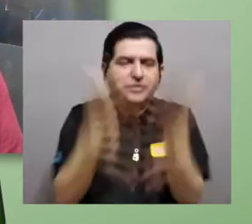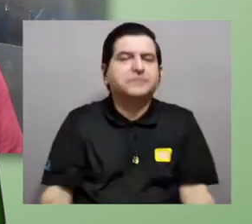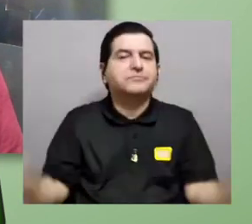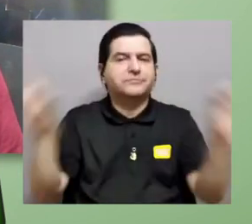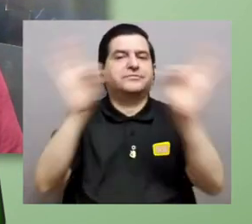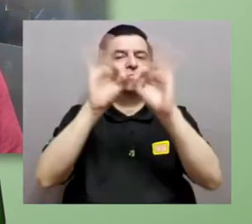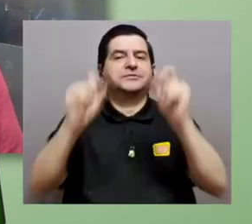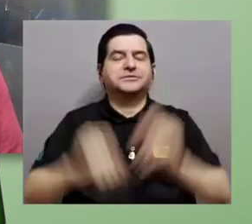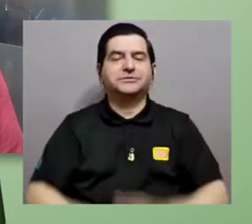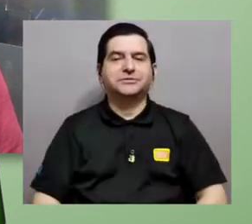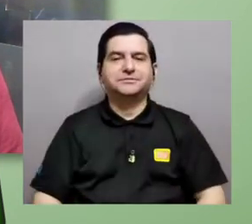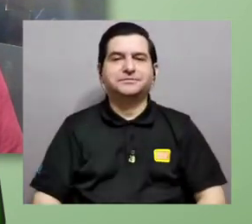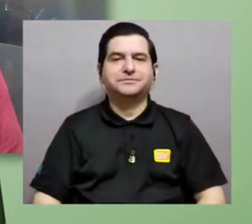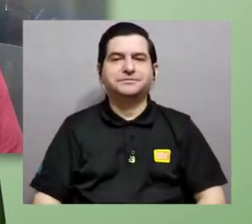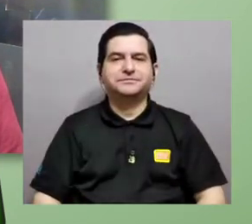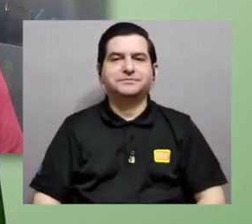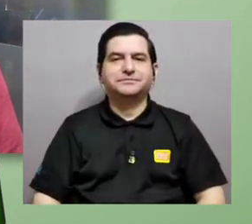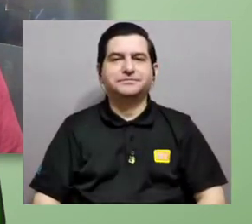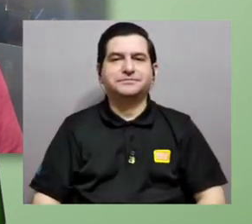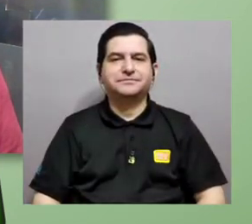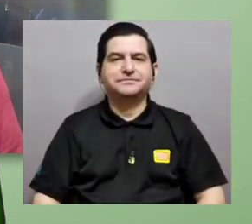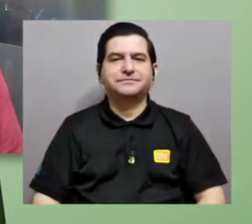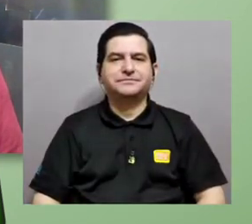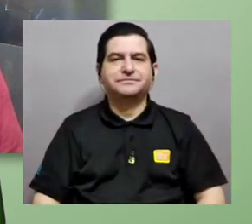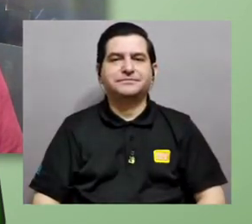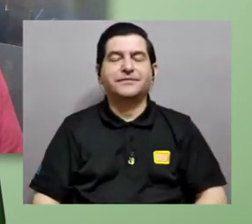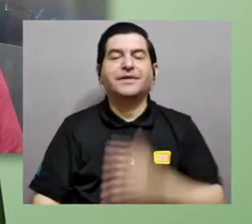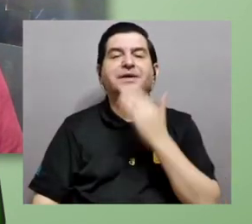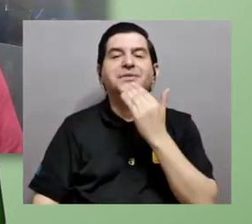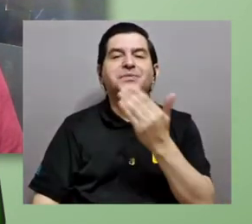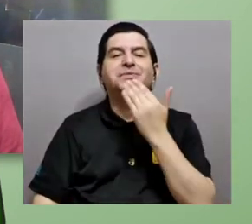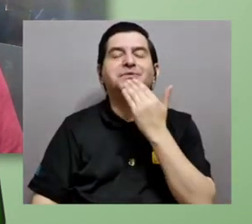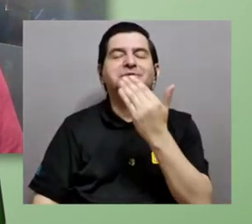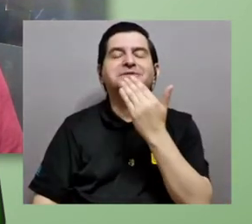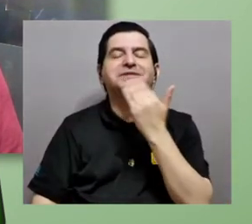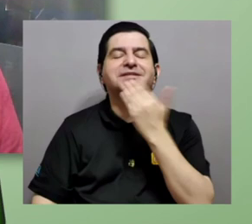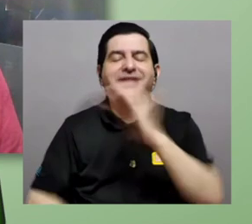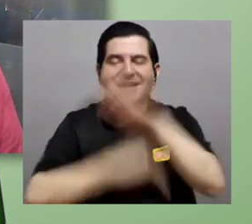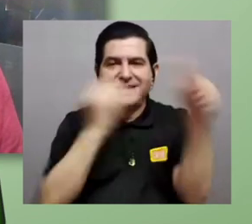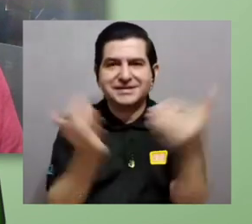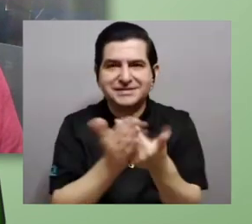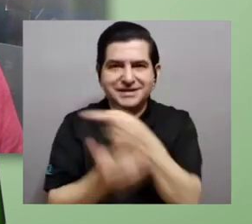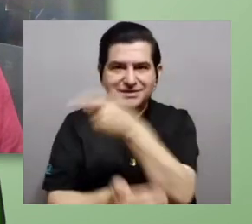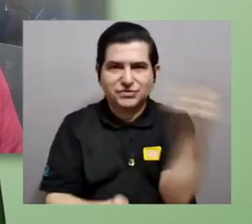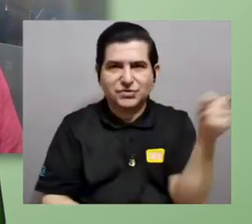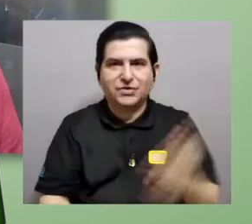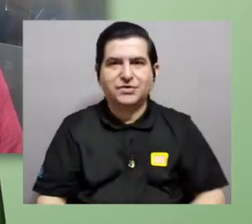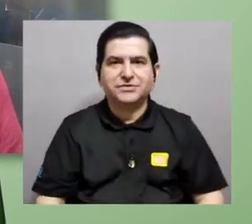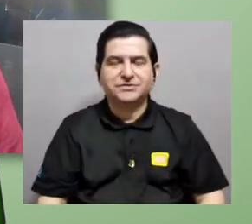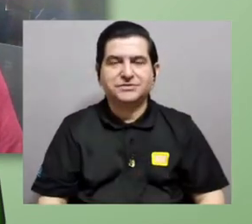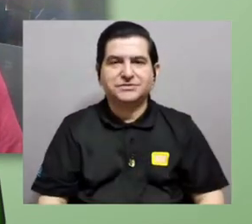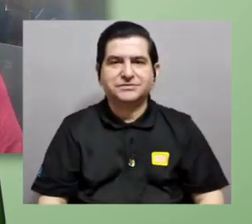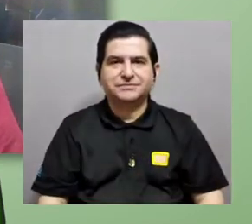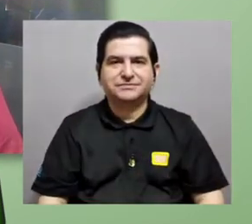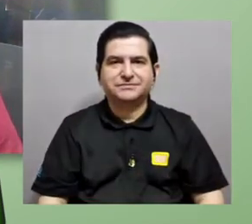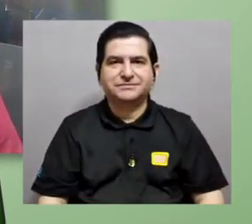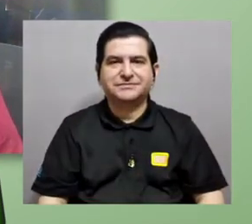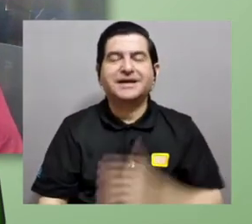y datos importantes así que realmente muchas gracias muchas gracias muchas gracias a todos y todas